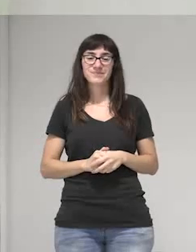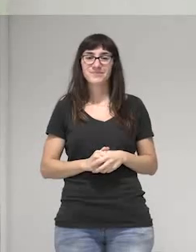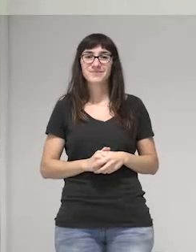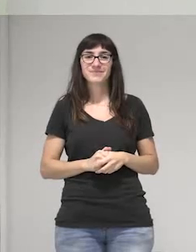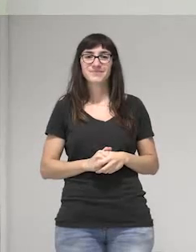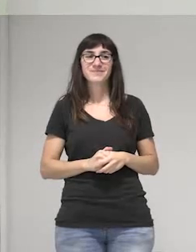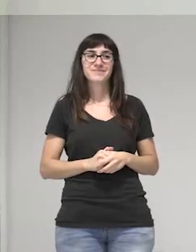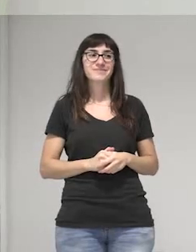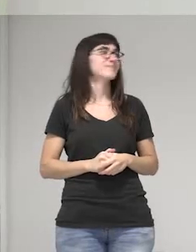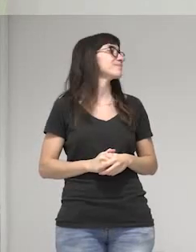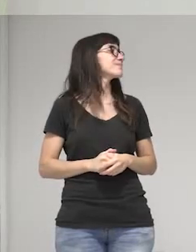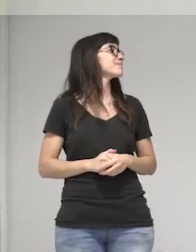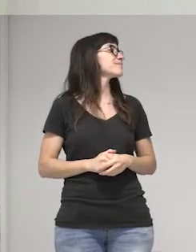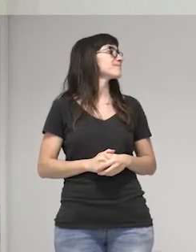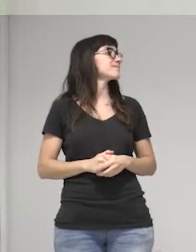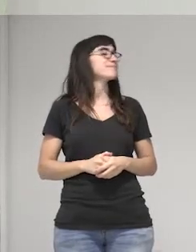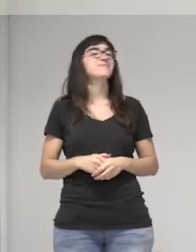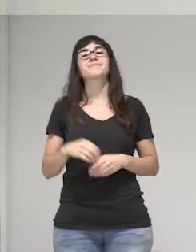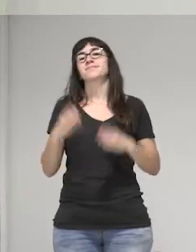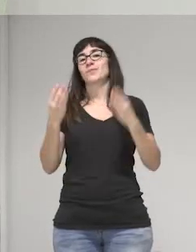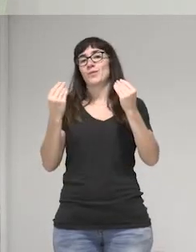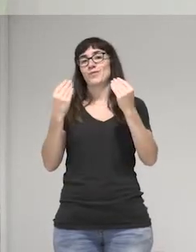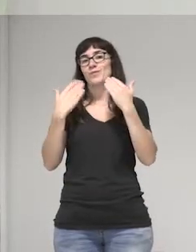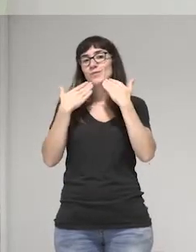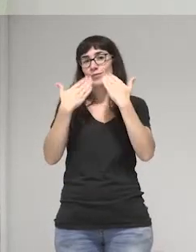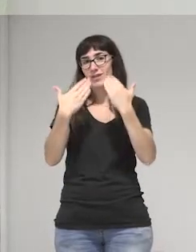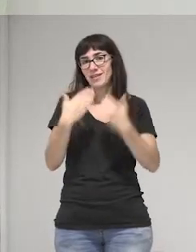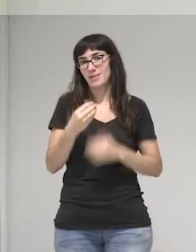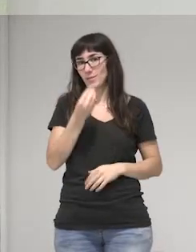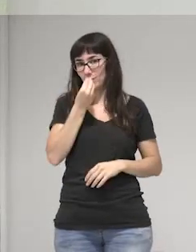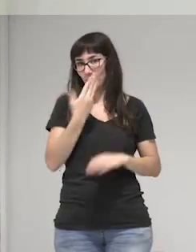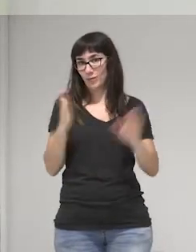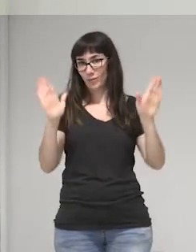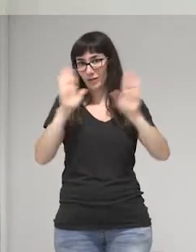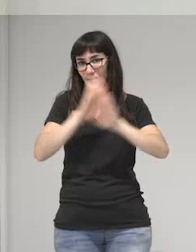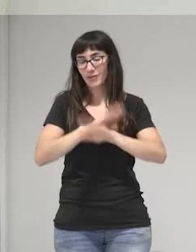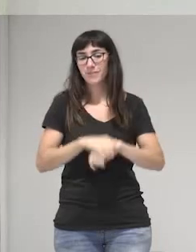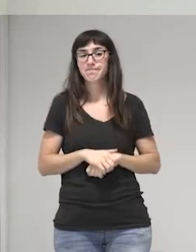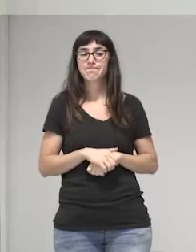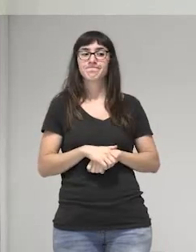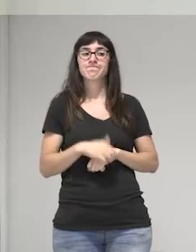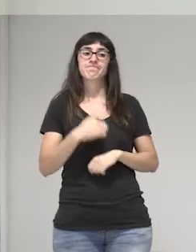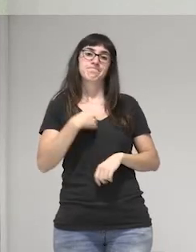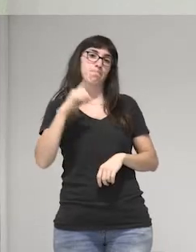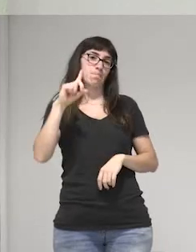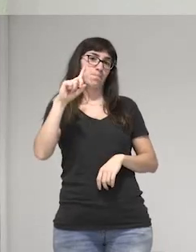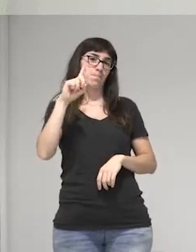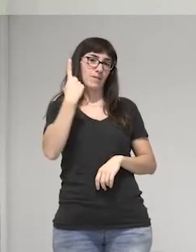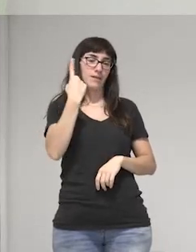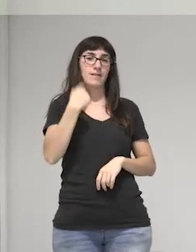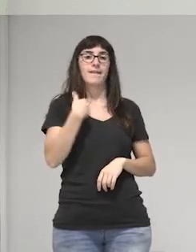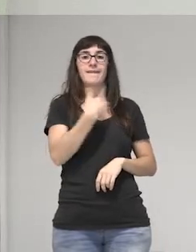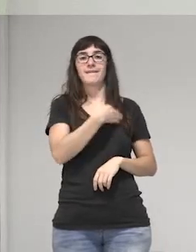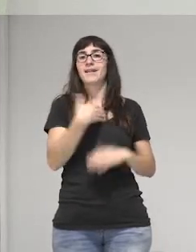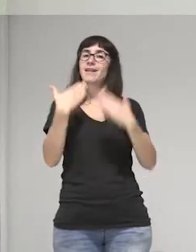Muchas gracias, muy buenas noches. Primero agradecer y